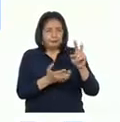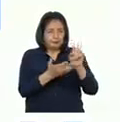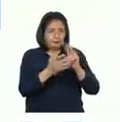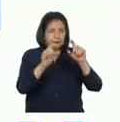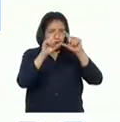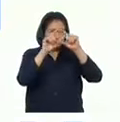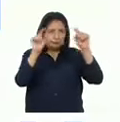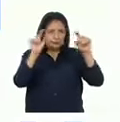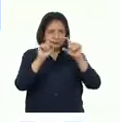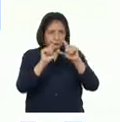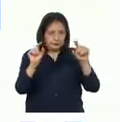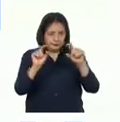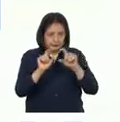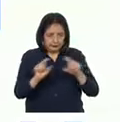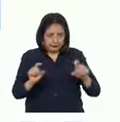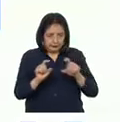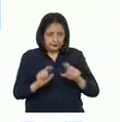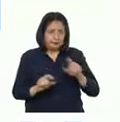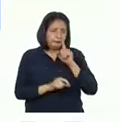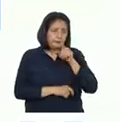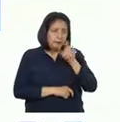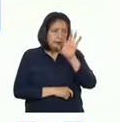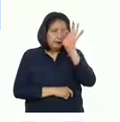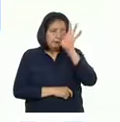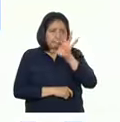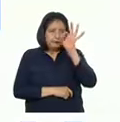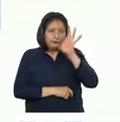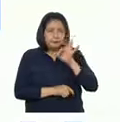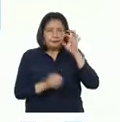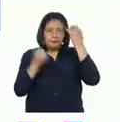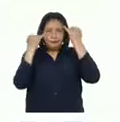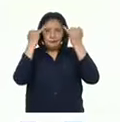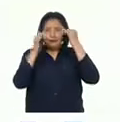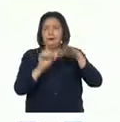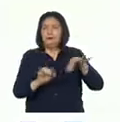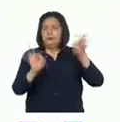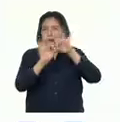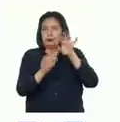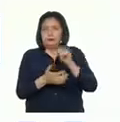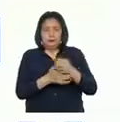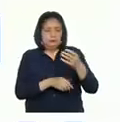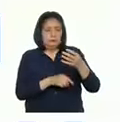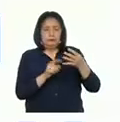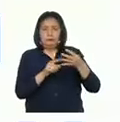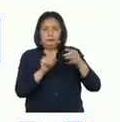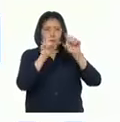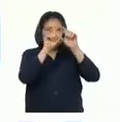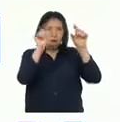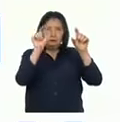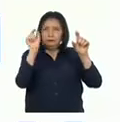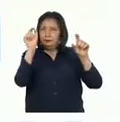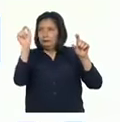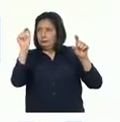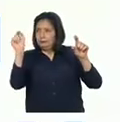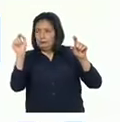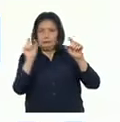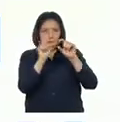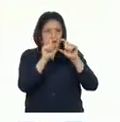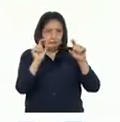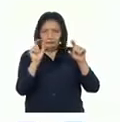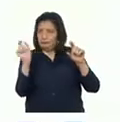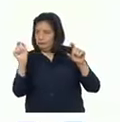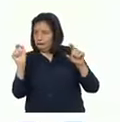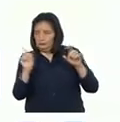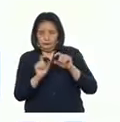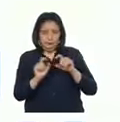párrafo por párrafo para identificar ideas principales. Sumillar la idea principal de cada